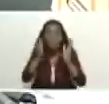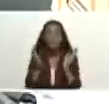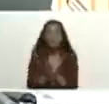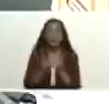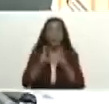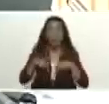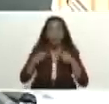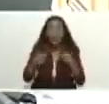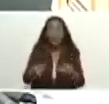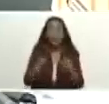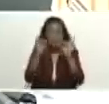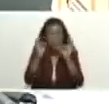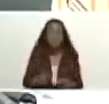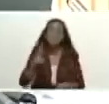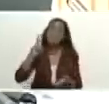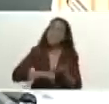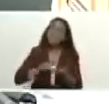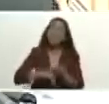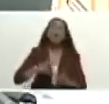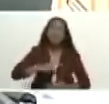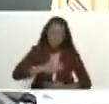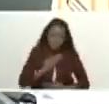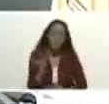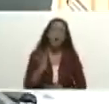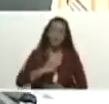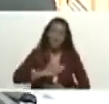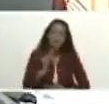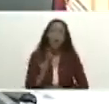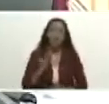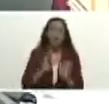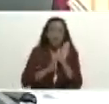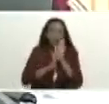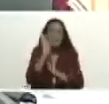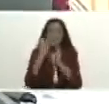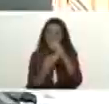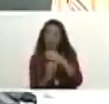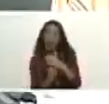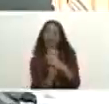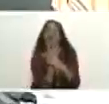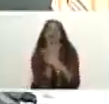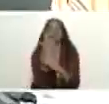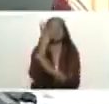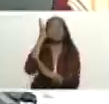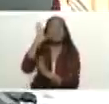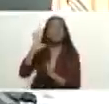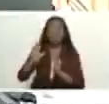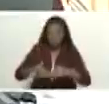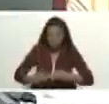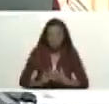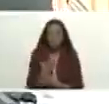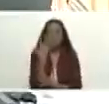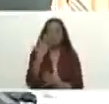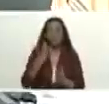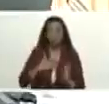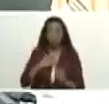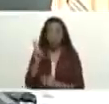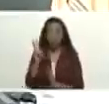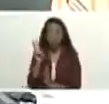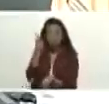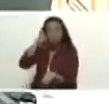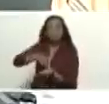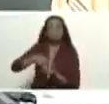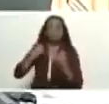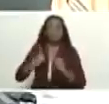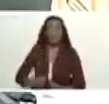definitivamente es posible están haciendo y nosotros tenemos que estar allí en el escenario de la construcción